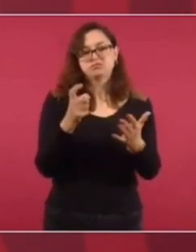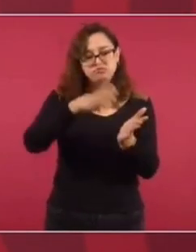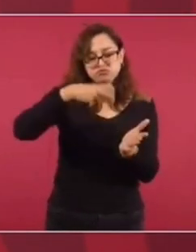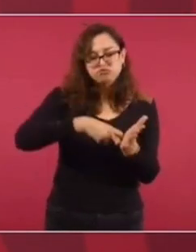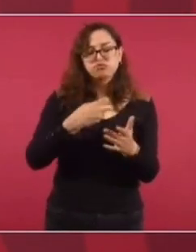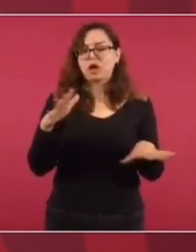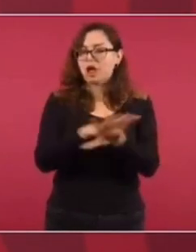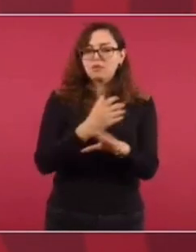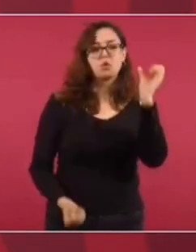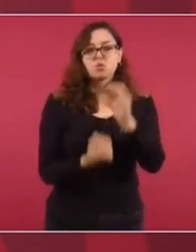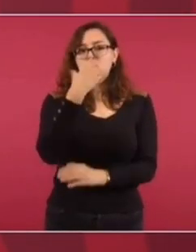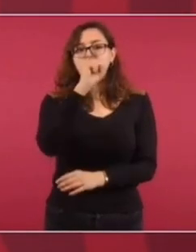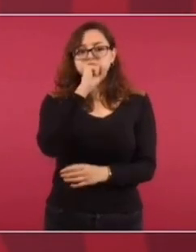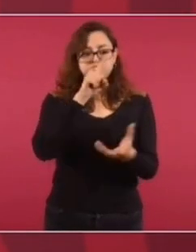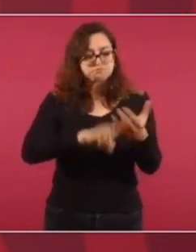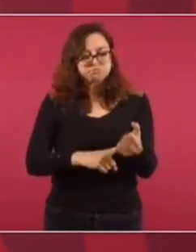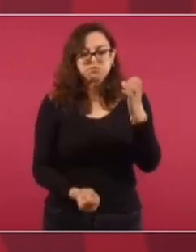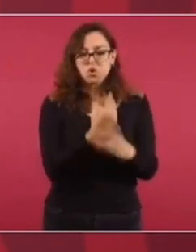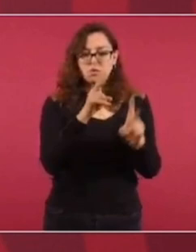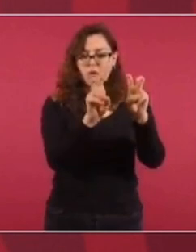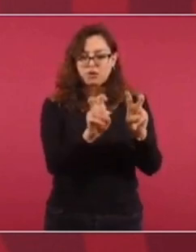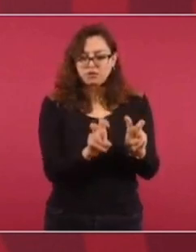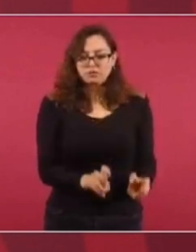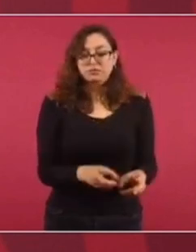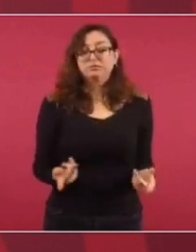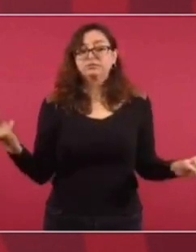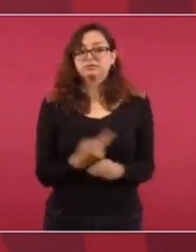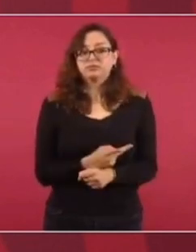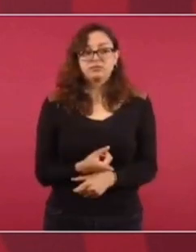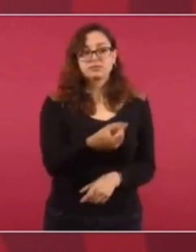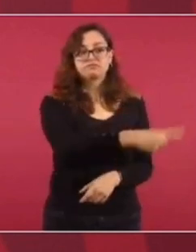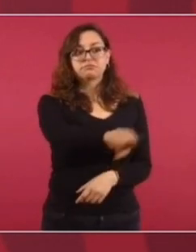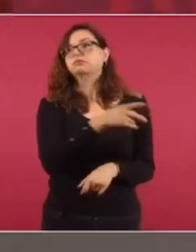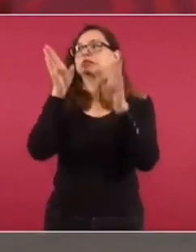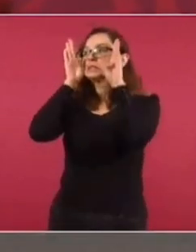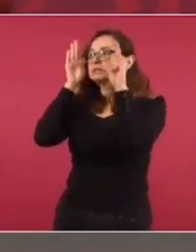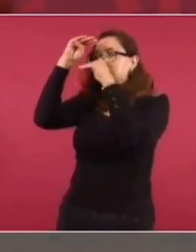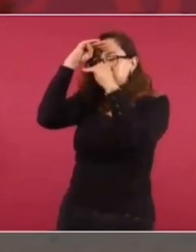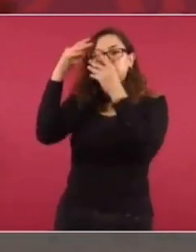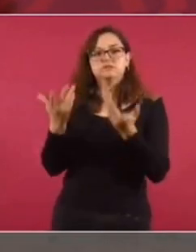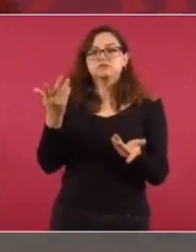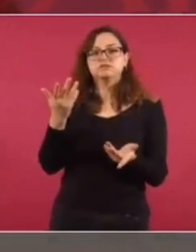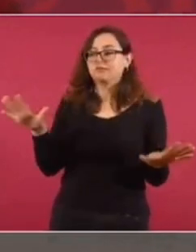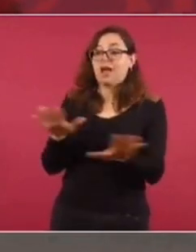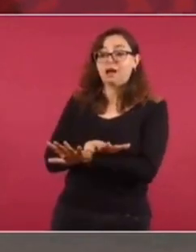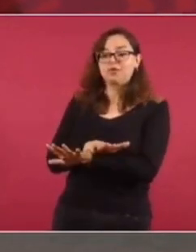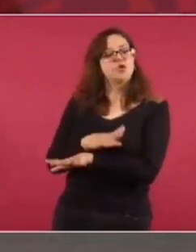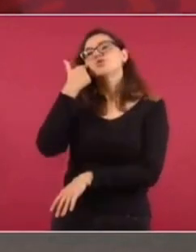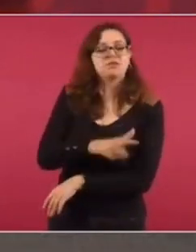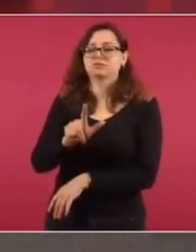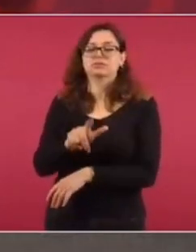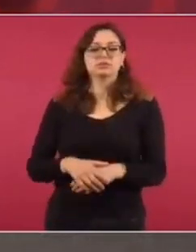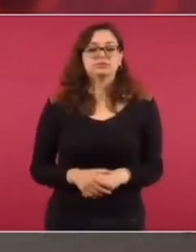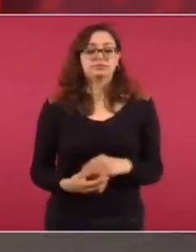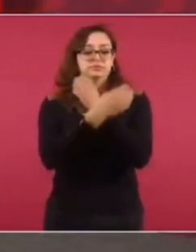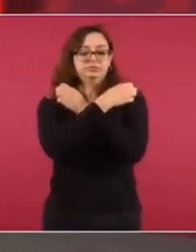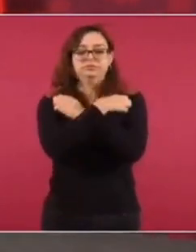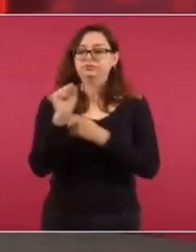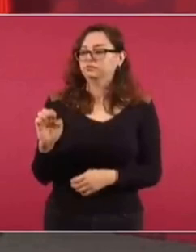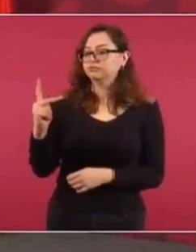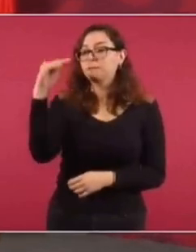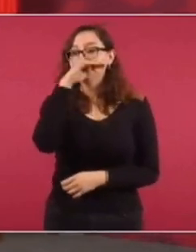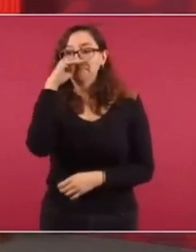de texto y el conservadurismo pues siempre se ha opuesto a la educación pública, a los